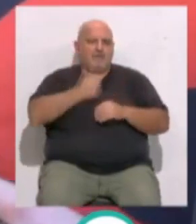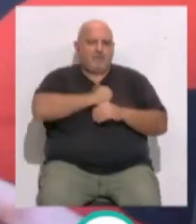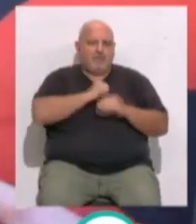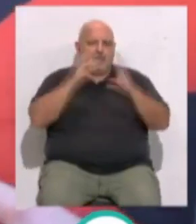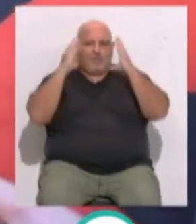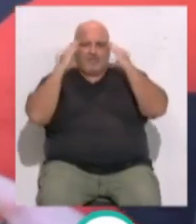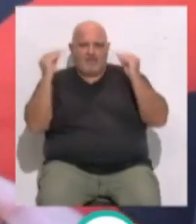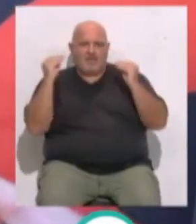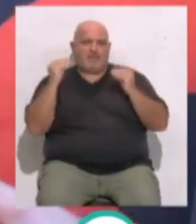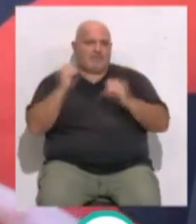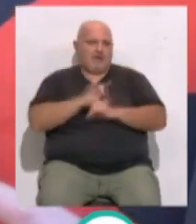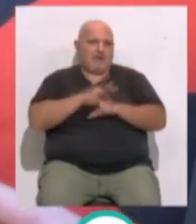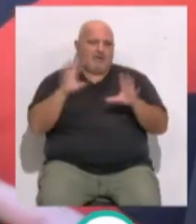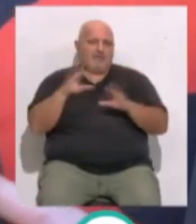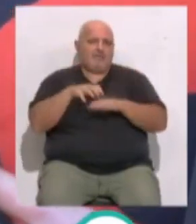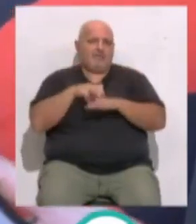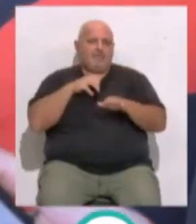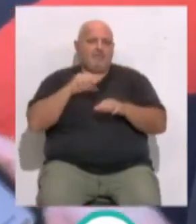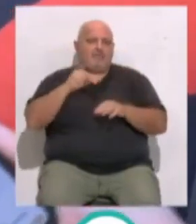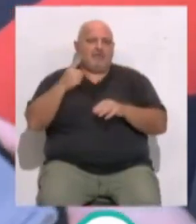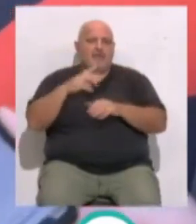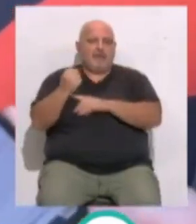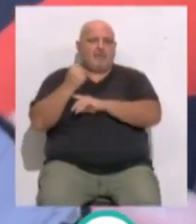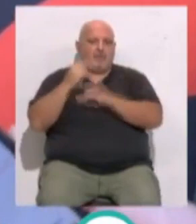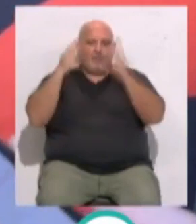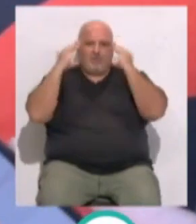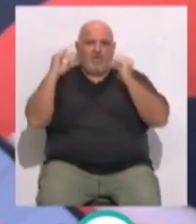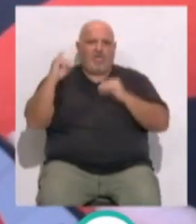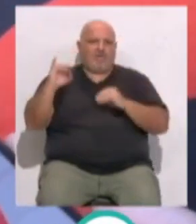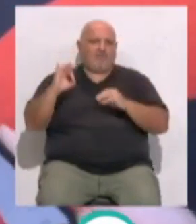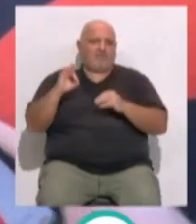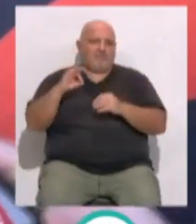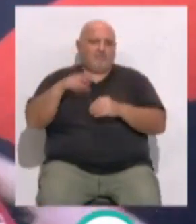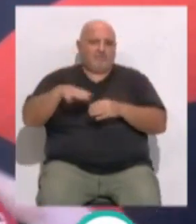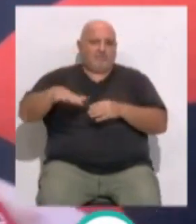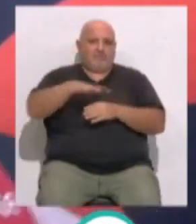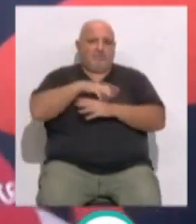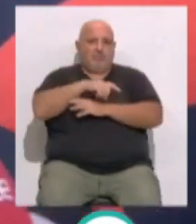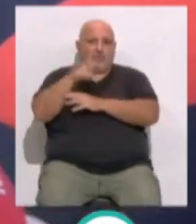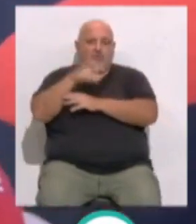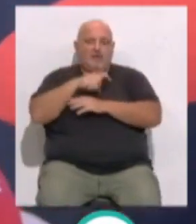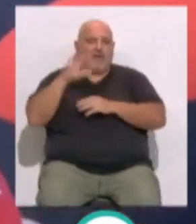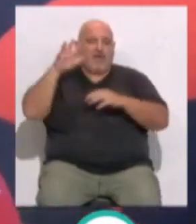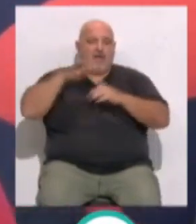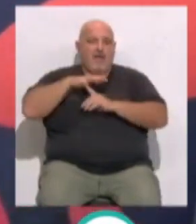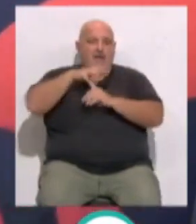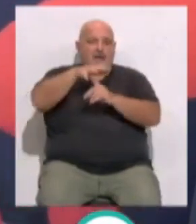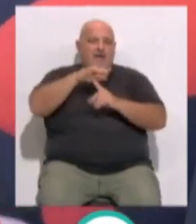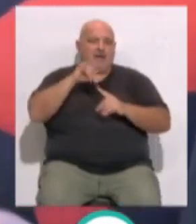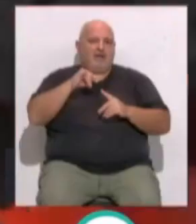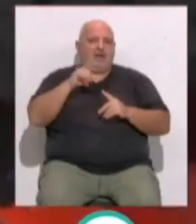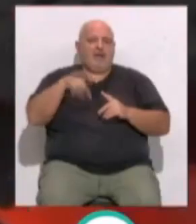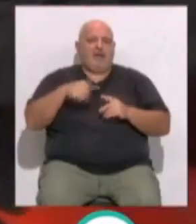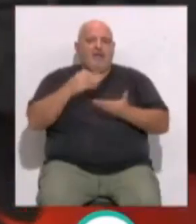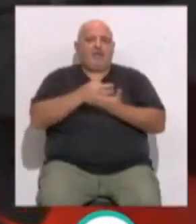fuerza de seguridad del Estado. Evidentemente la mayor fuerza la pone Guardia Civil porque tiene sus competencias aquí en el puerto... ...en el mar y también por aire, pero también en la ciudad